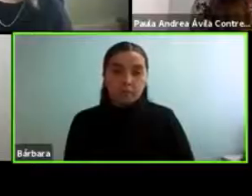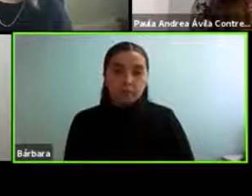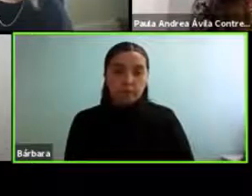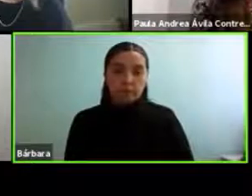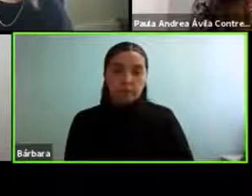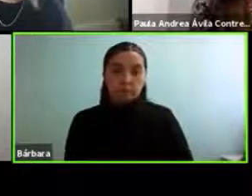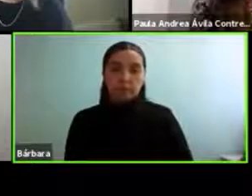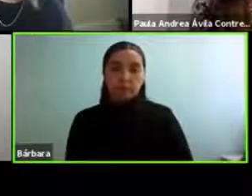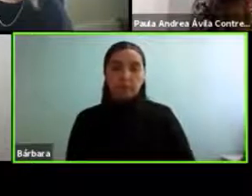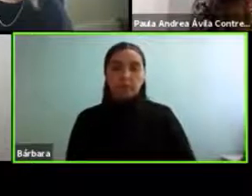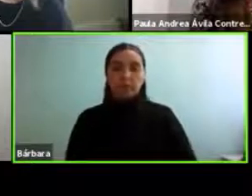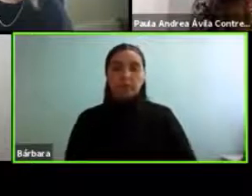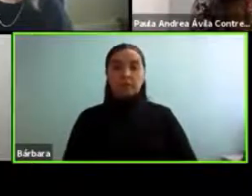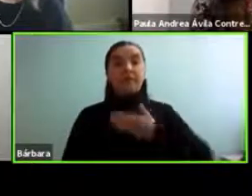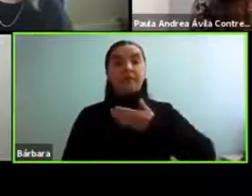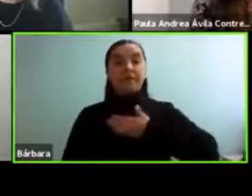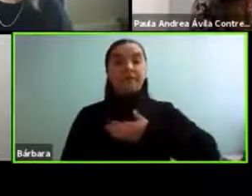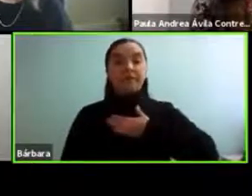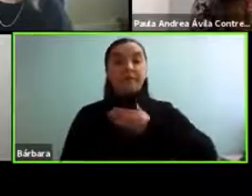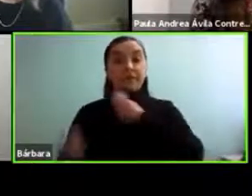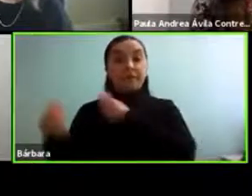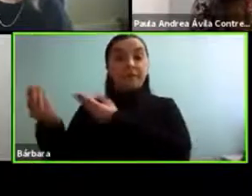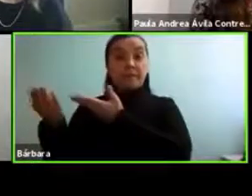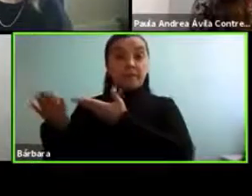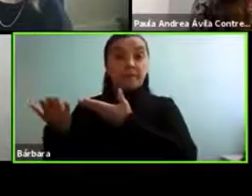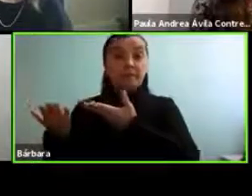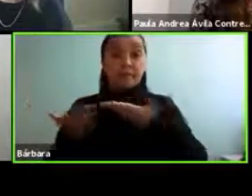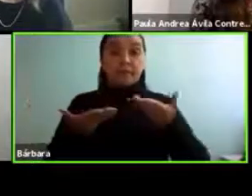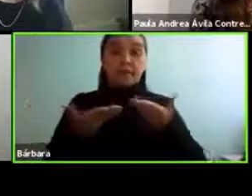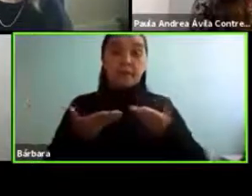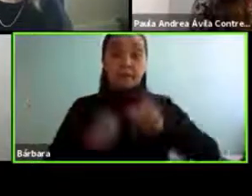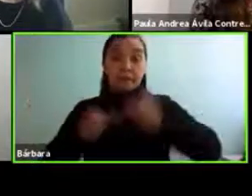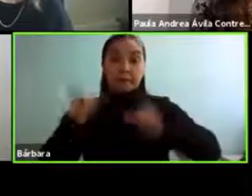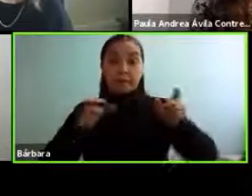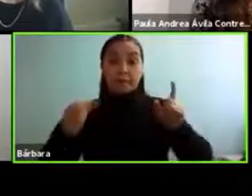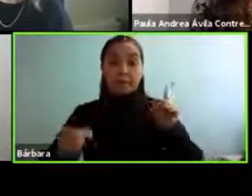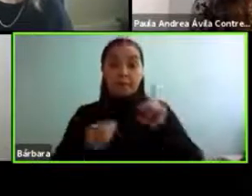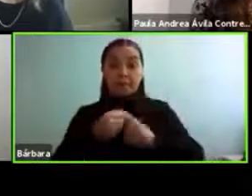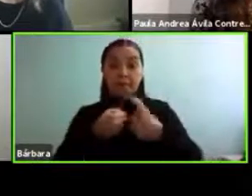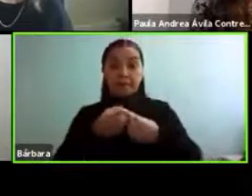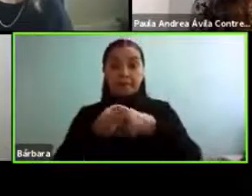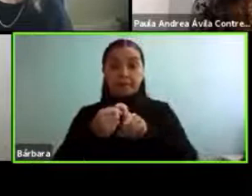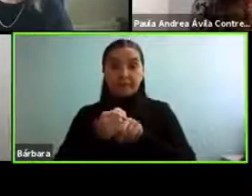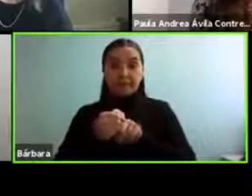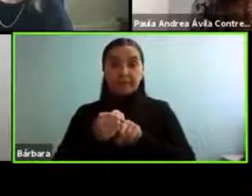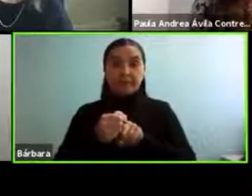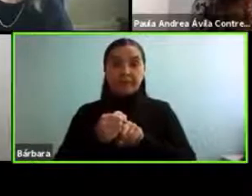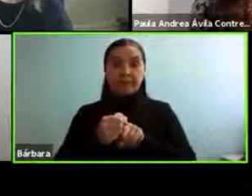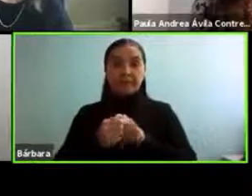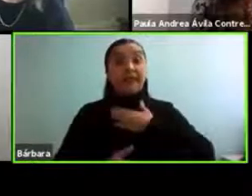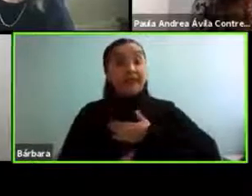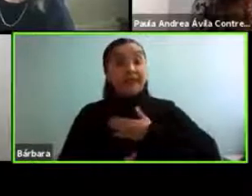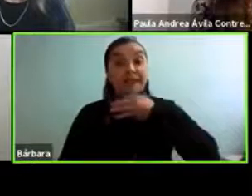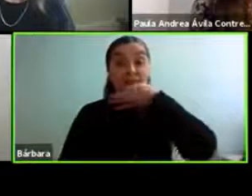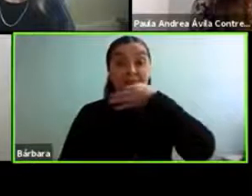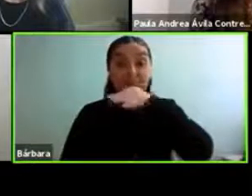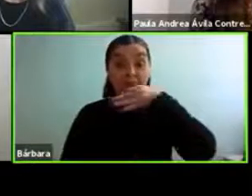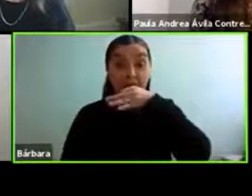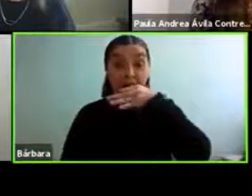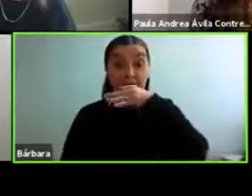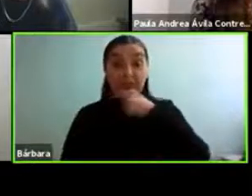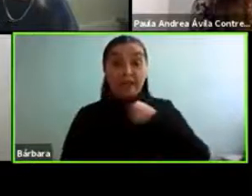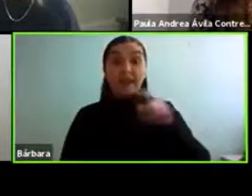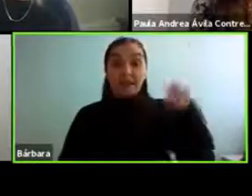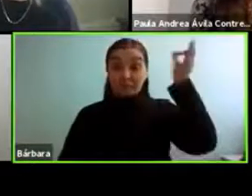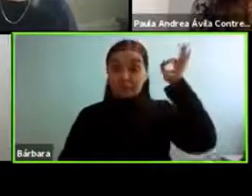Quiero darles la bienvenida a la gente que se está integrando y les quiero contar que la sesión de